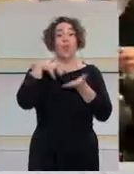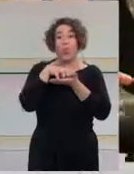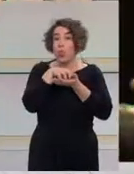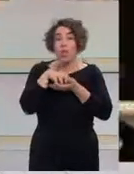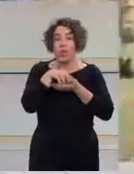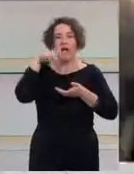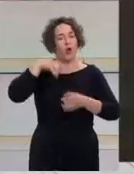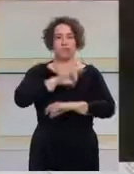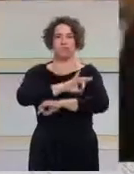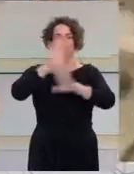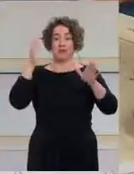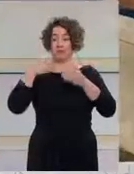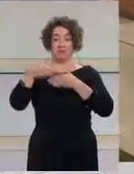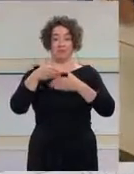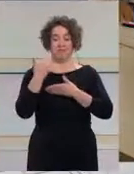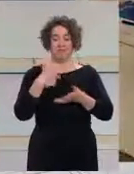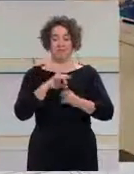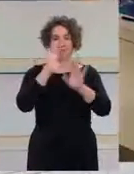despejar hoy mismo en tan solo unas horas.